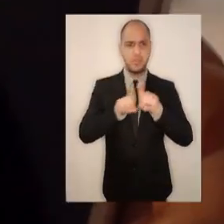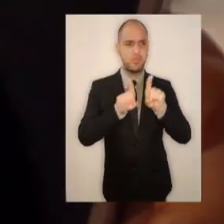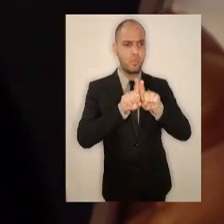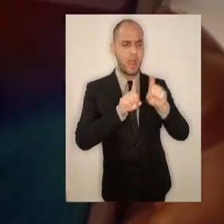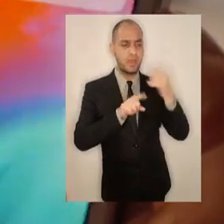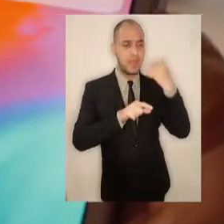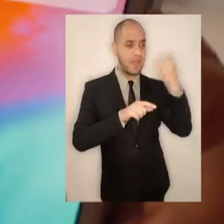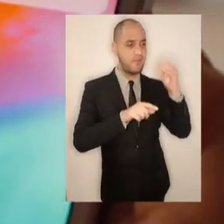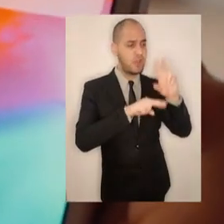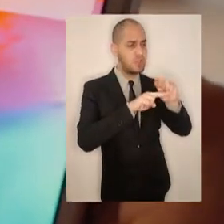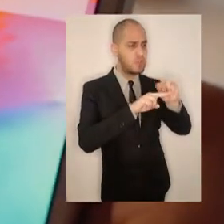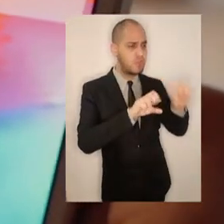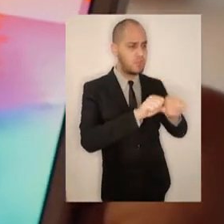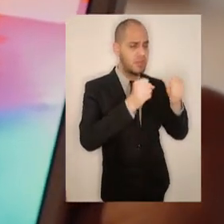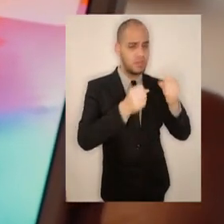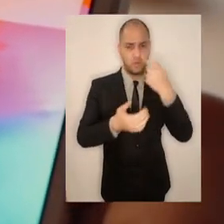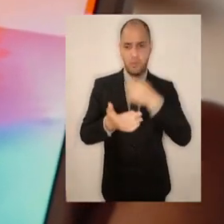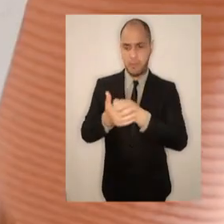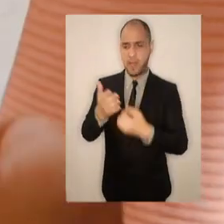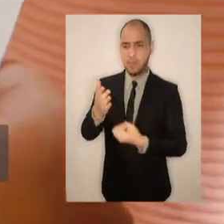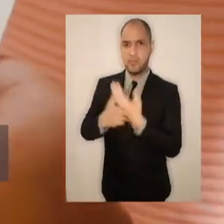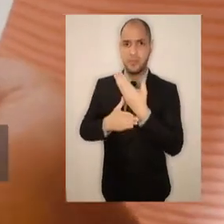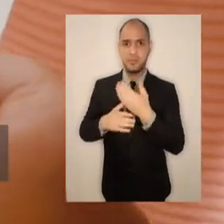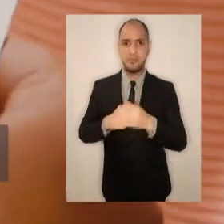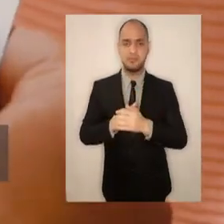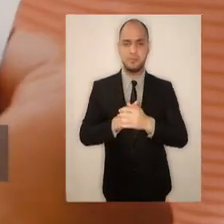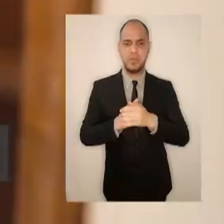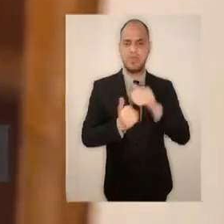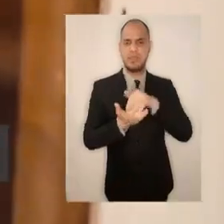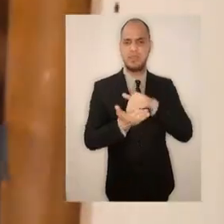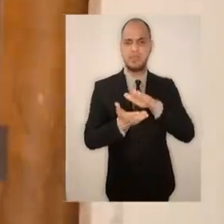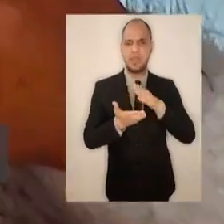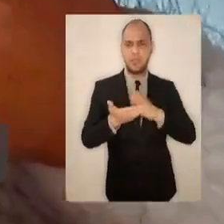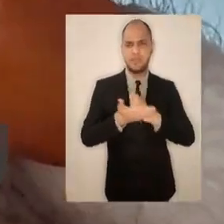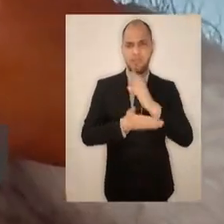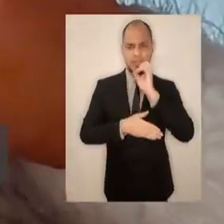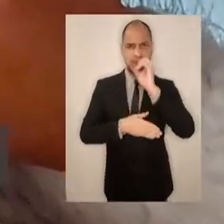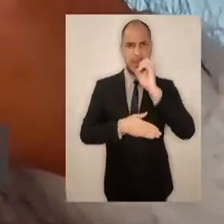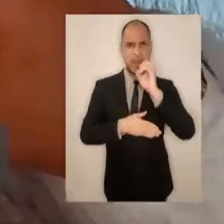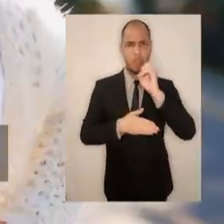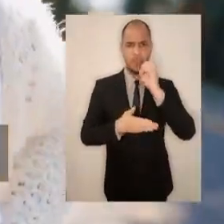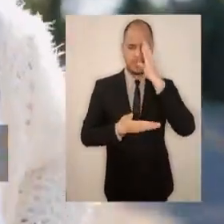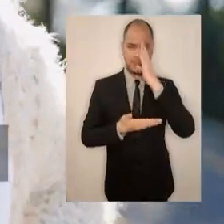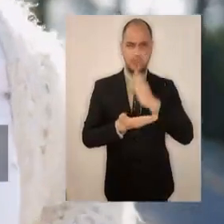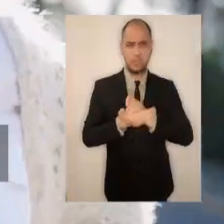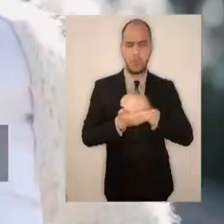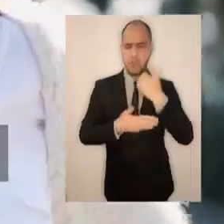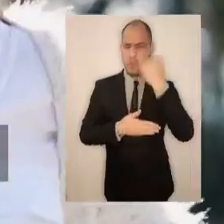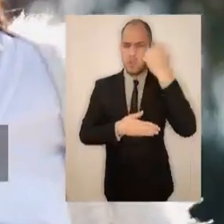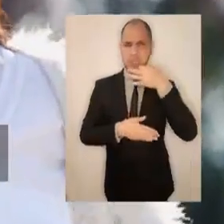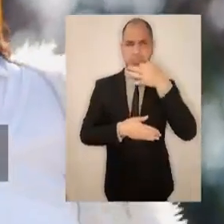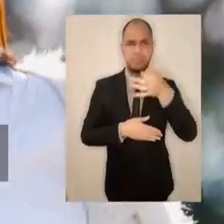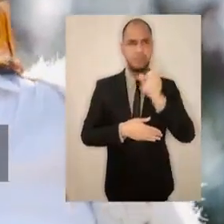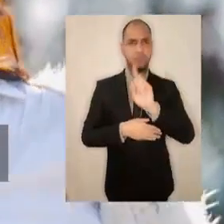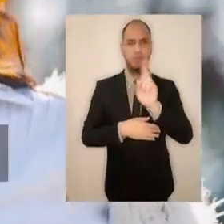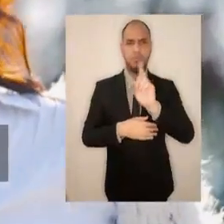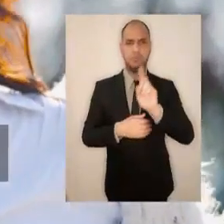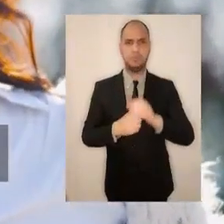como romper tu celular viejo para comprar uno nuevo. Rechazar empezar de cero es una decisión que no me da vergüenza decir.